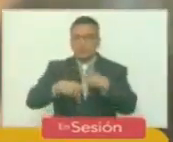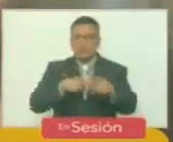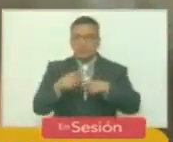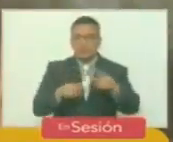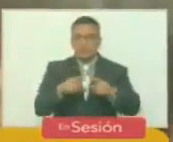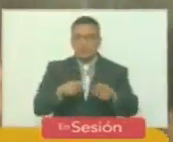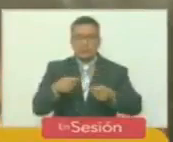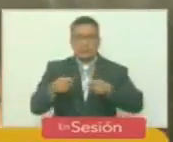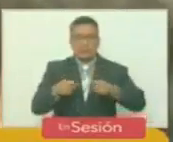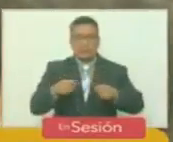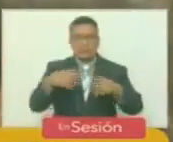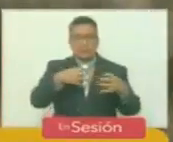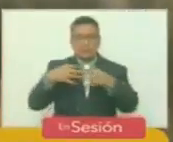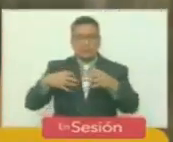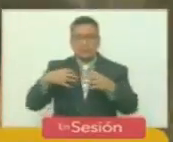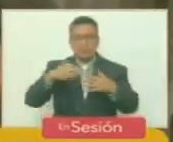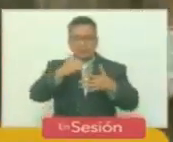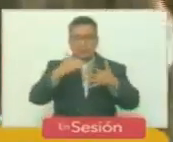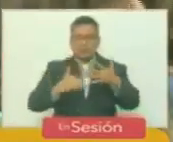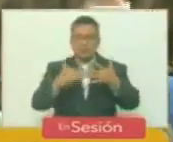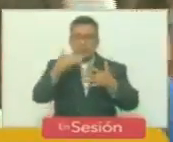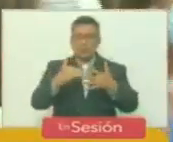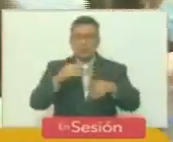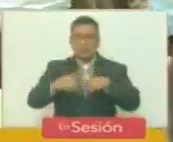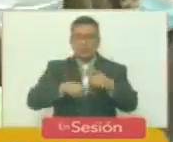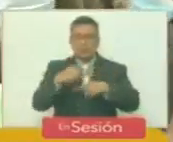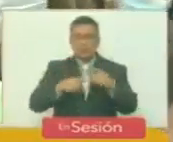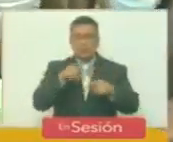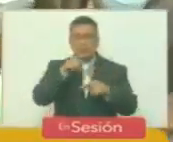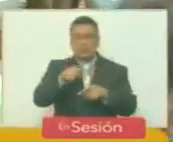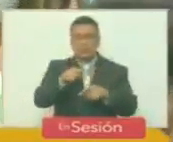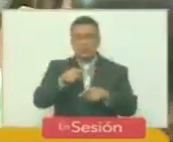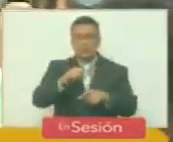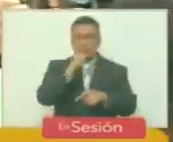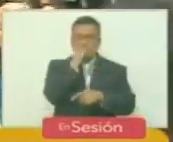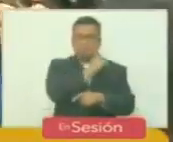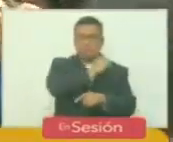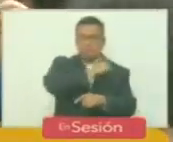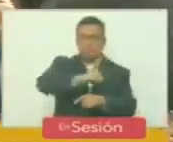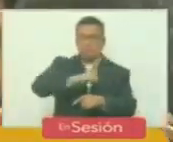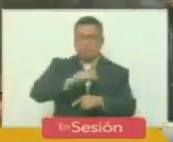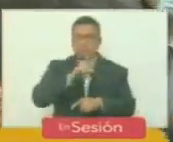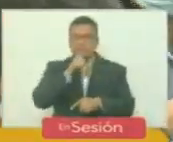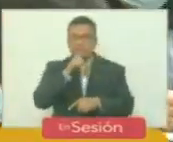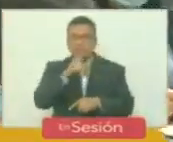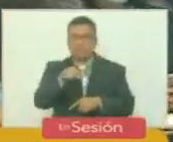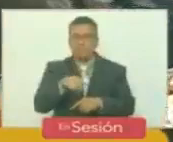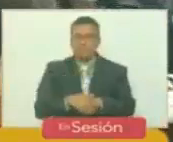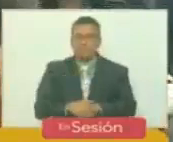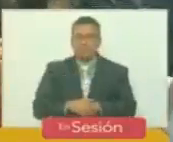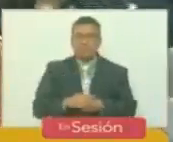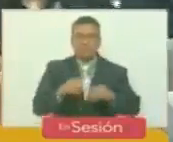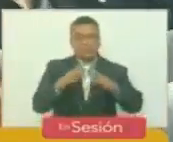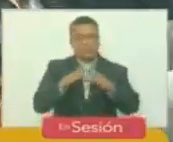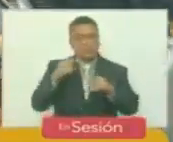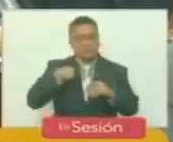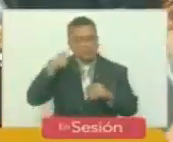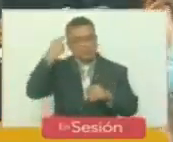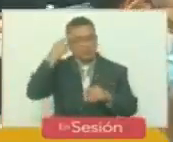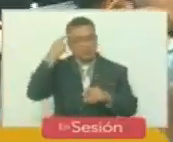de agudización de lucha de clases, se produce este crimen bárbaro, en el cual todavía